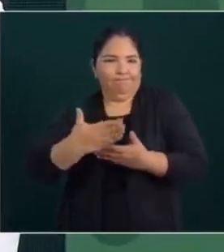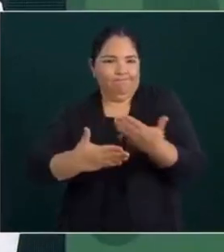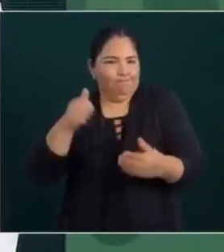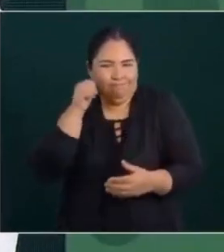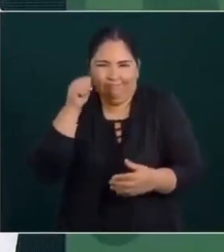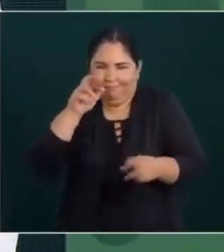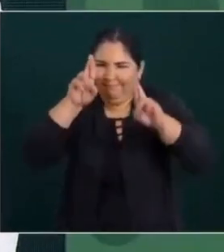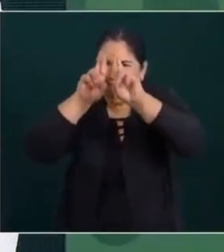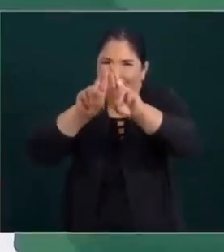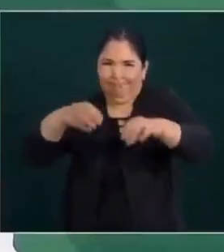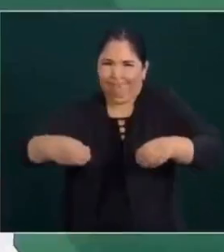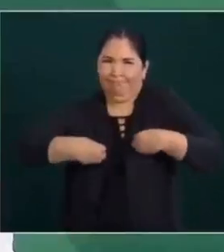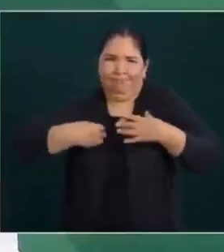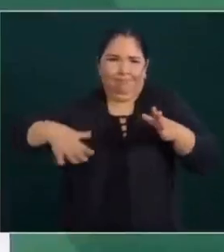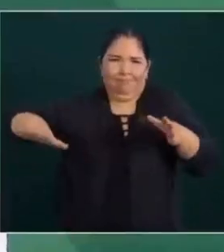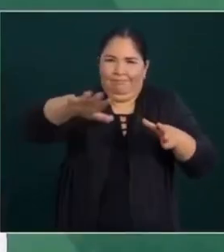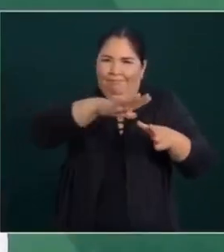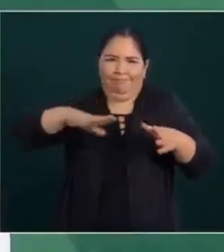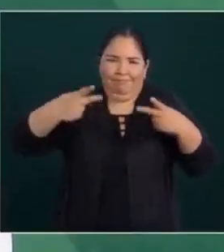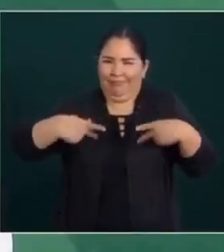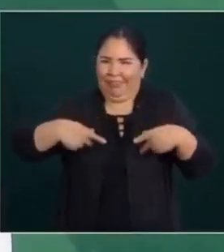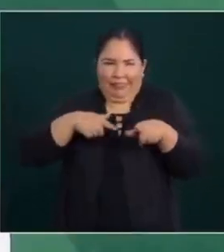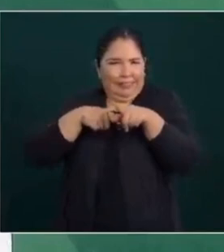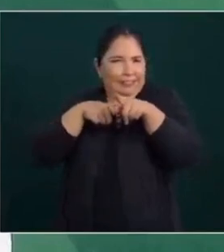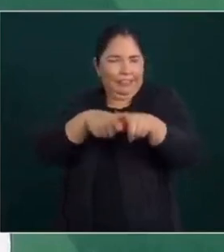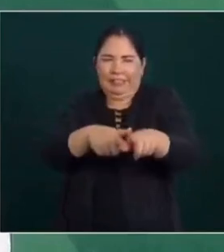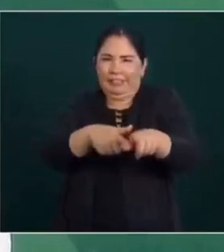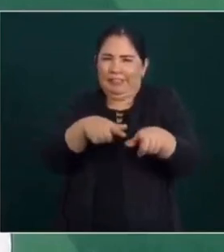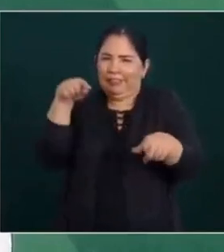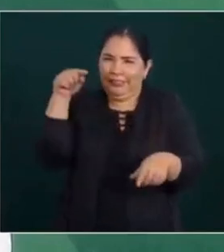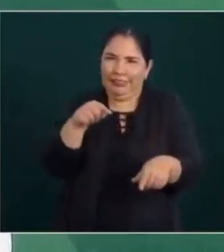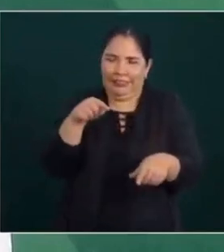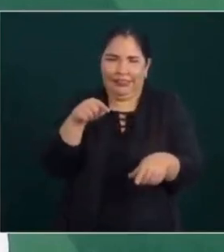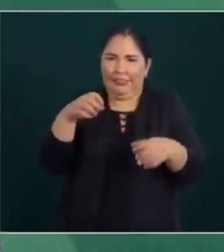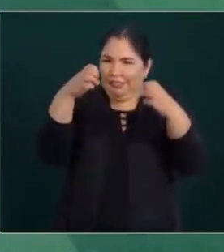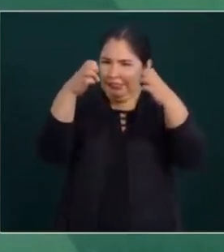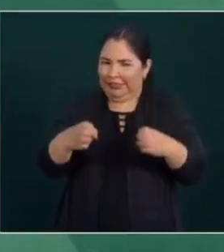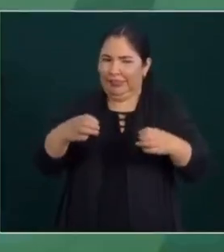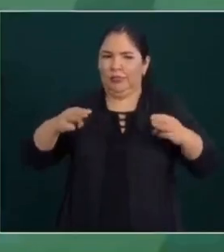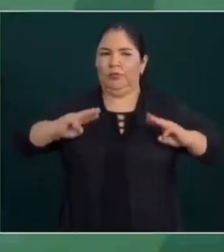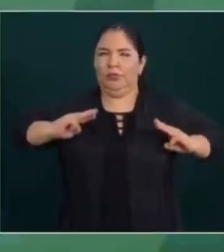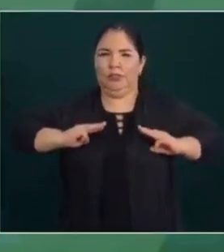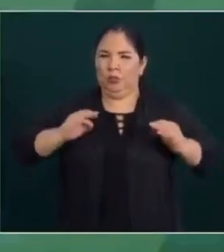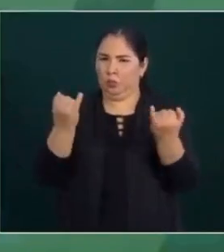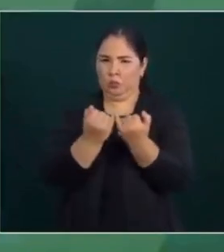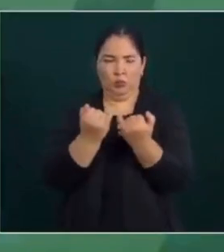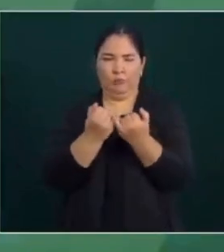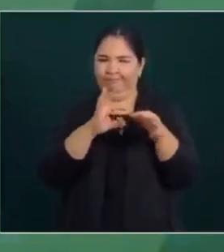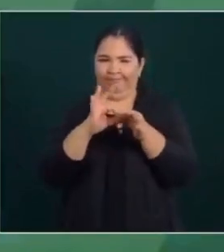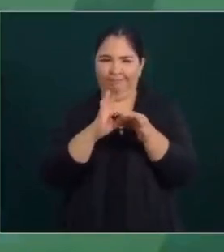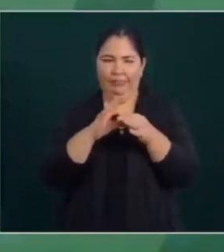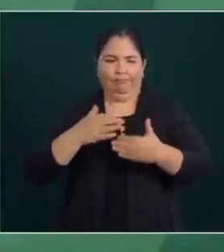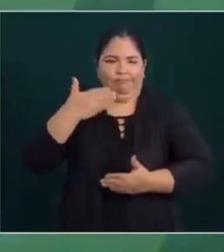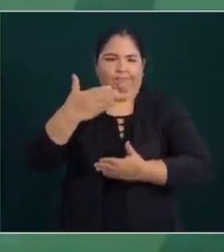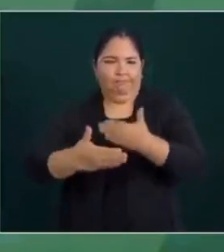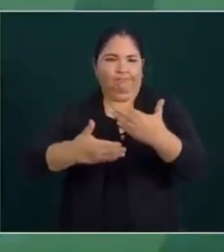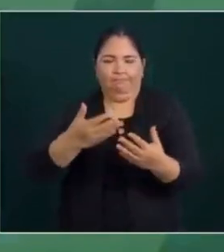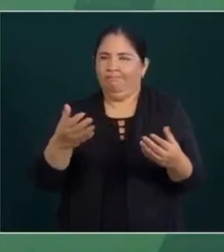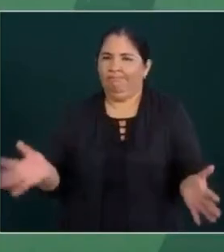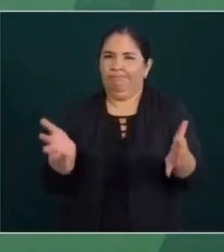respetar la vida de todos y esa mística está en las Fuerzas Armadas, se está avanzando mucho